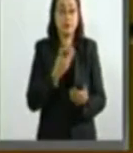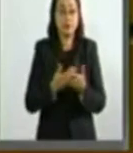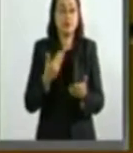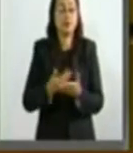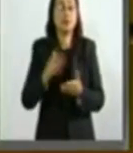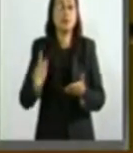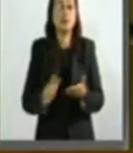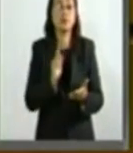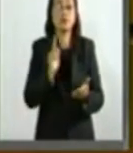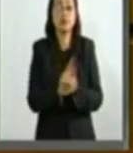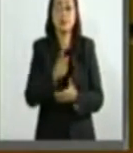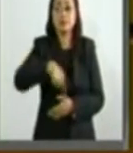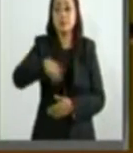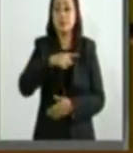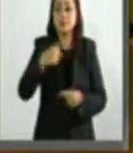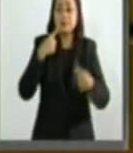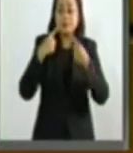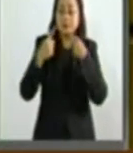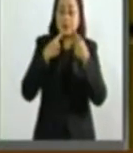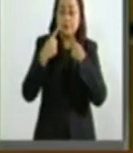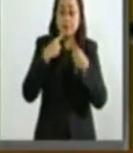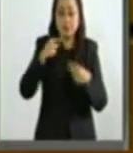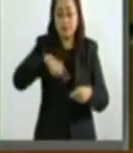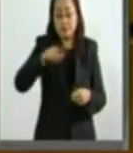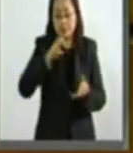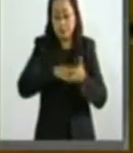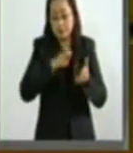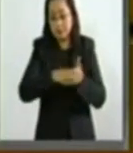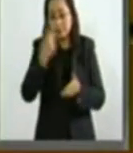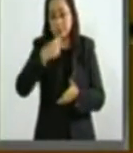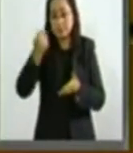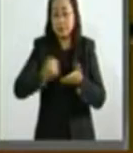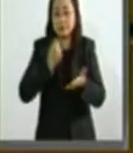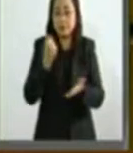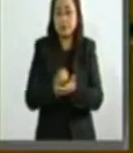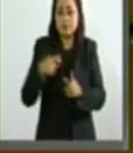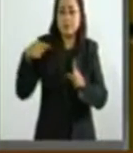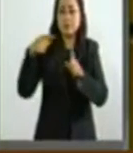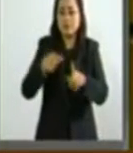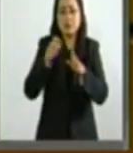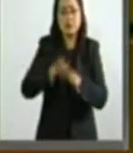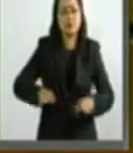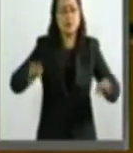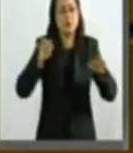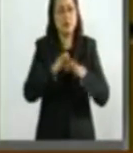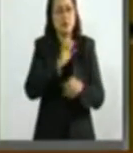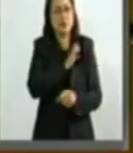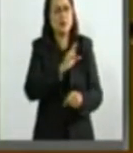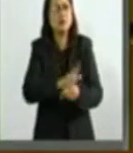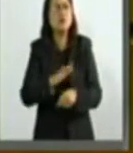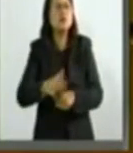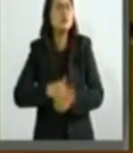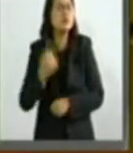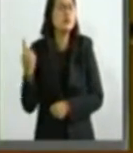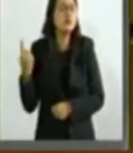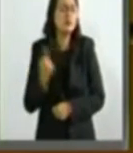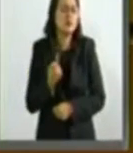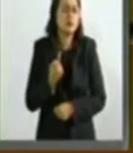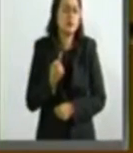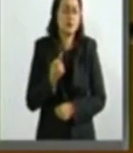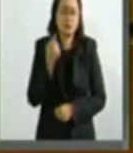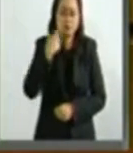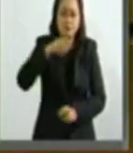hoy estamos discutiendo, que estamos por aprobar, tiene un énfasis especial en el